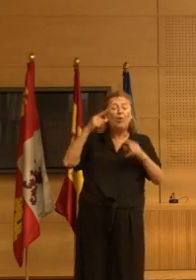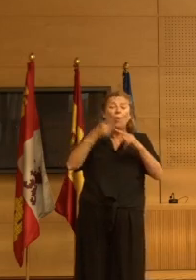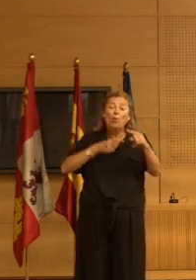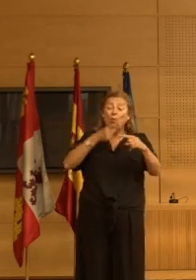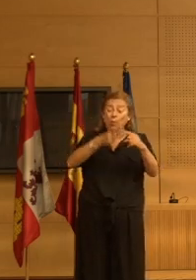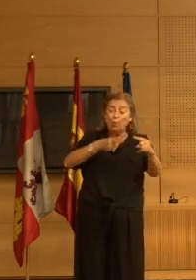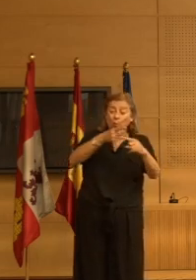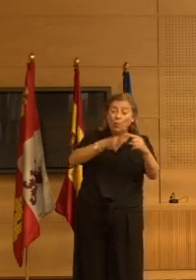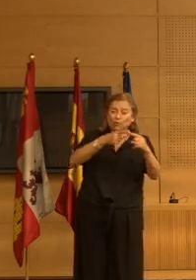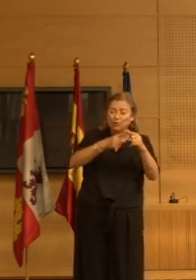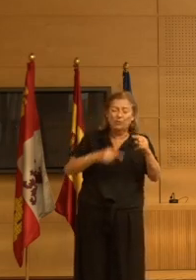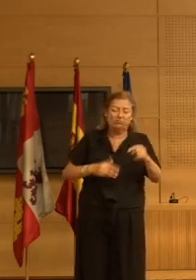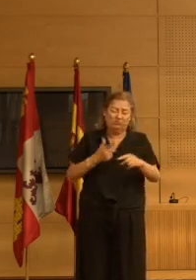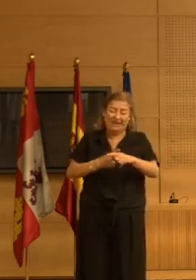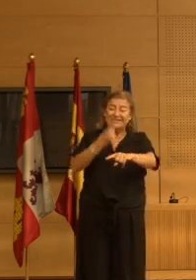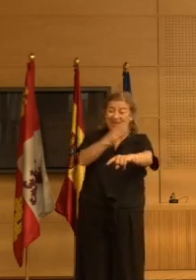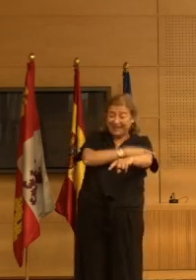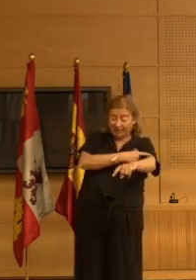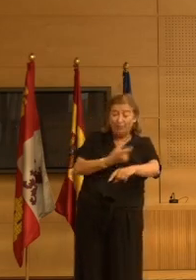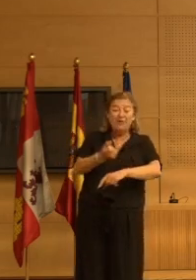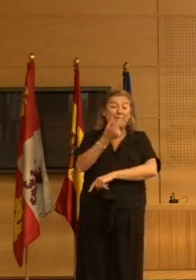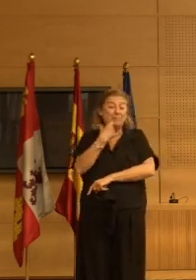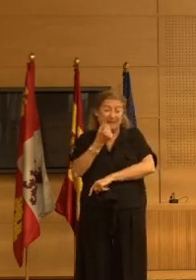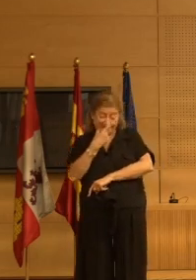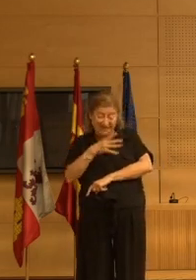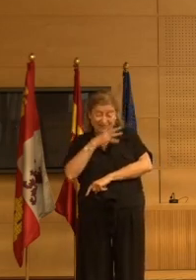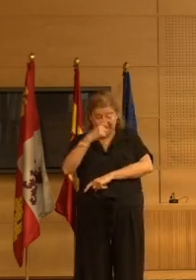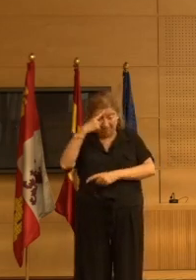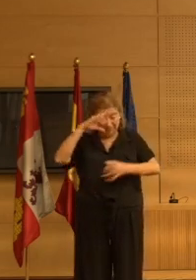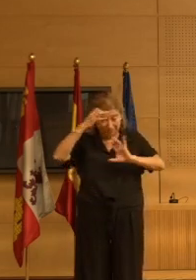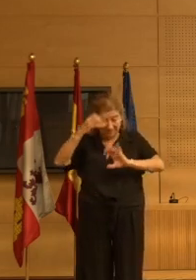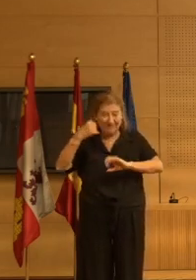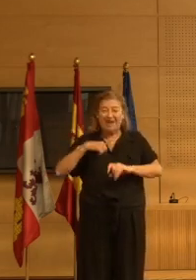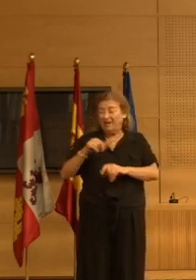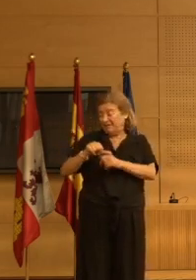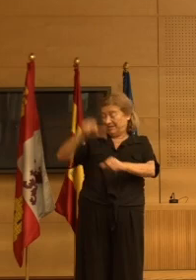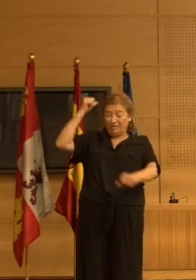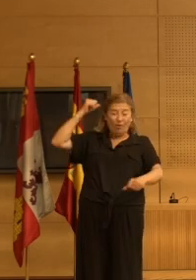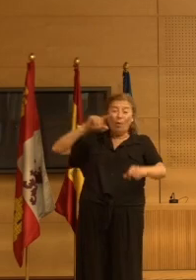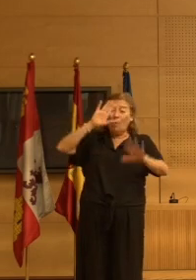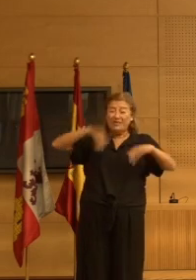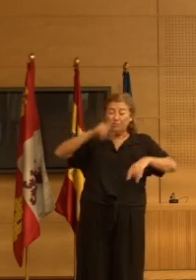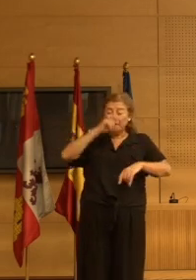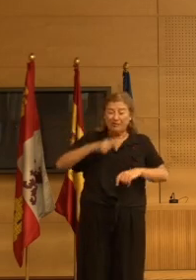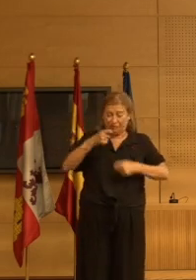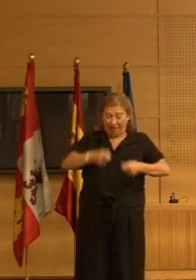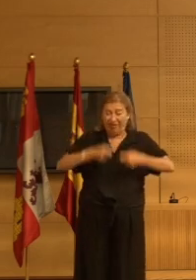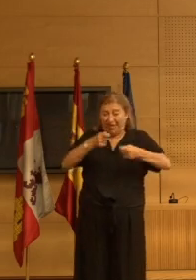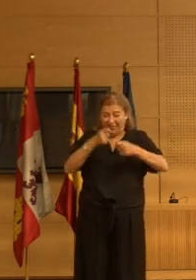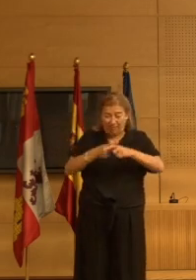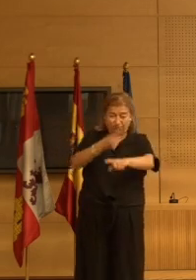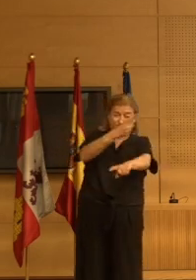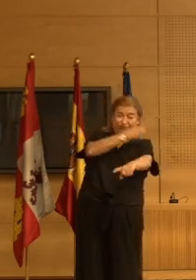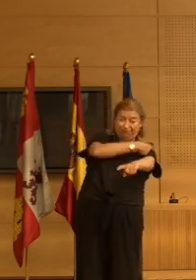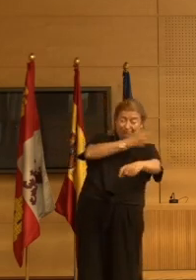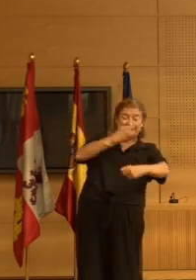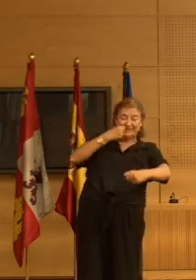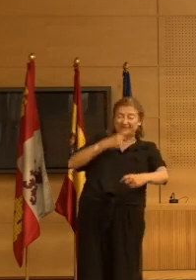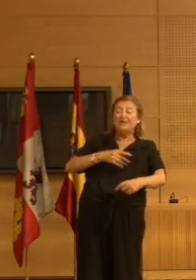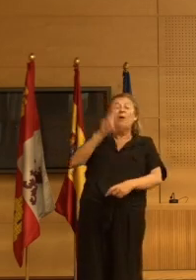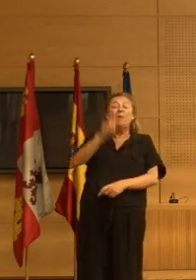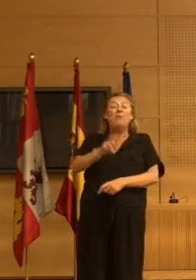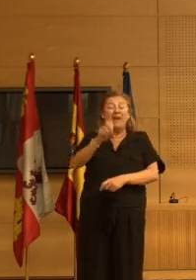uso abusivo de psicofármacos que hemos sufrido en las últimas décadas ha servido